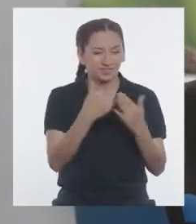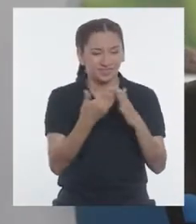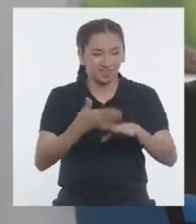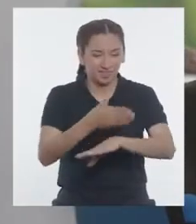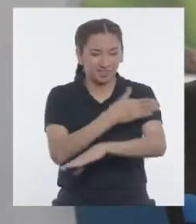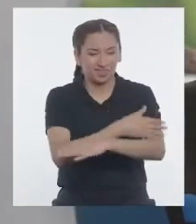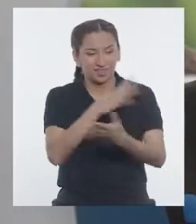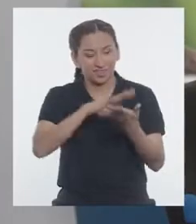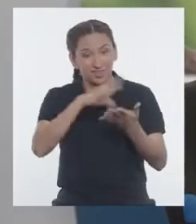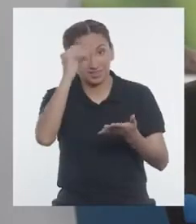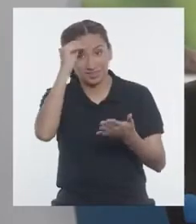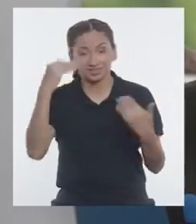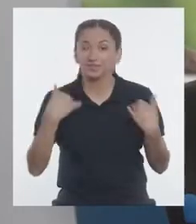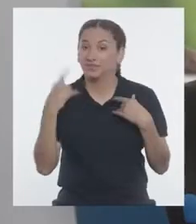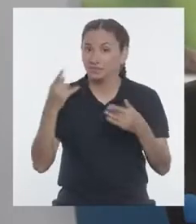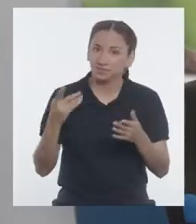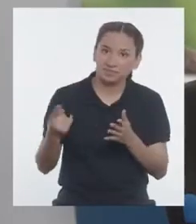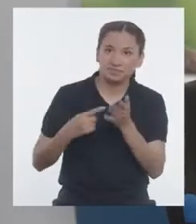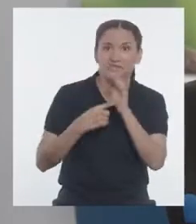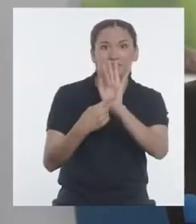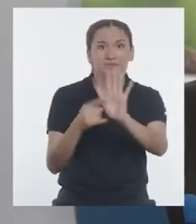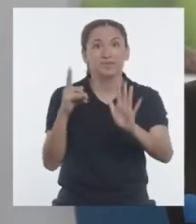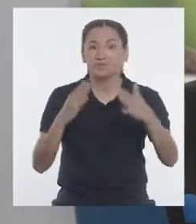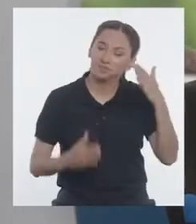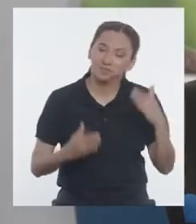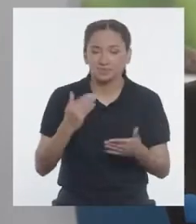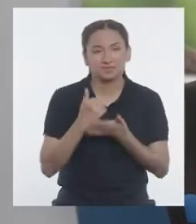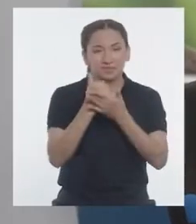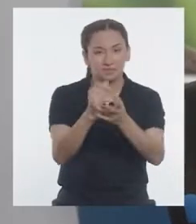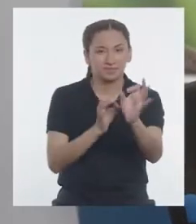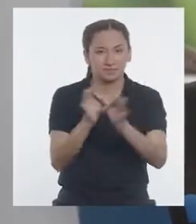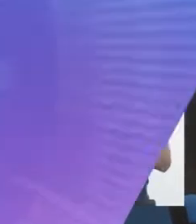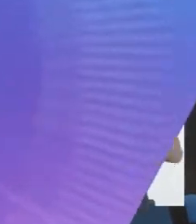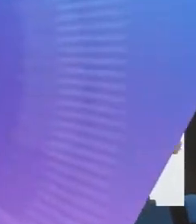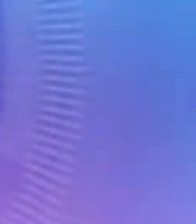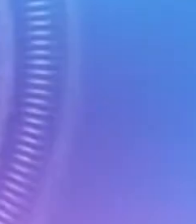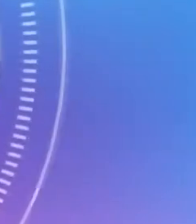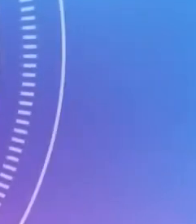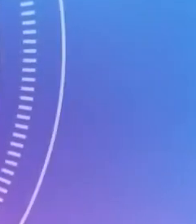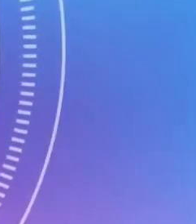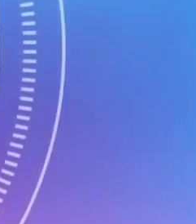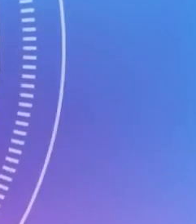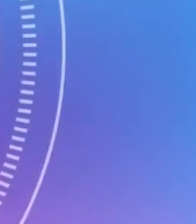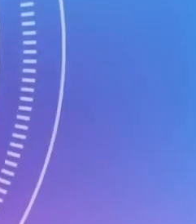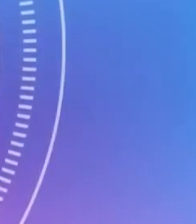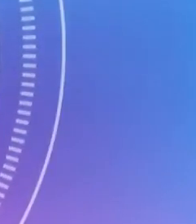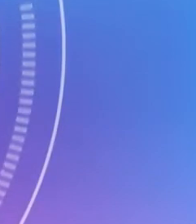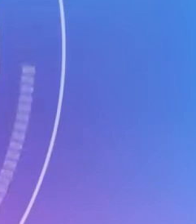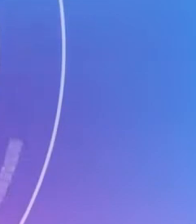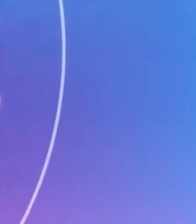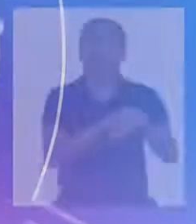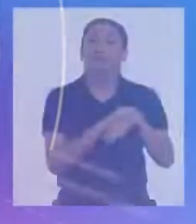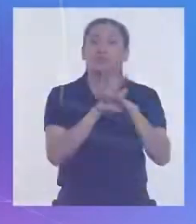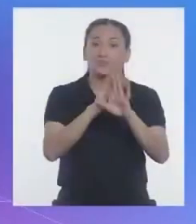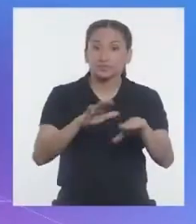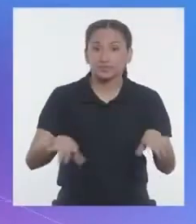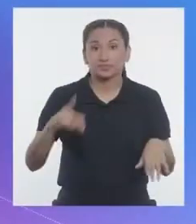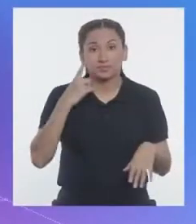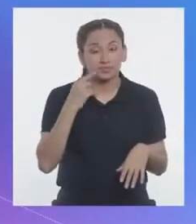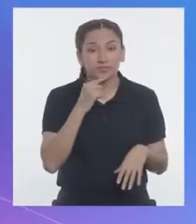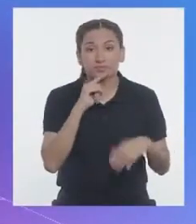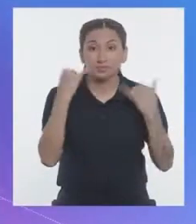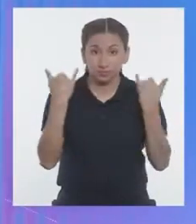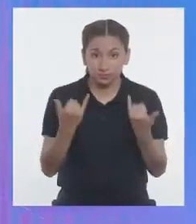aprendido, tenemos a Macabot. ¡Lo explica! Chicas y chicos,